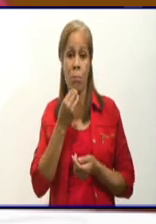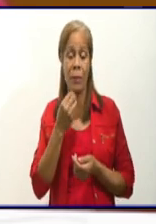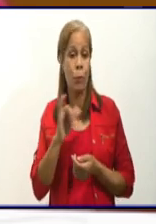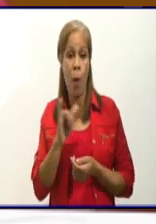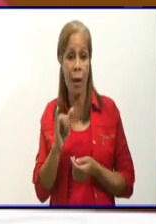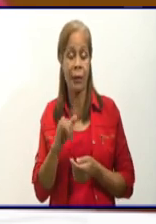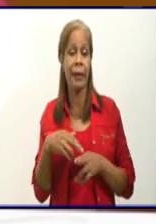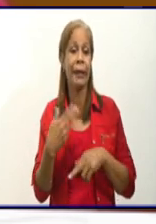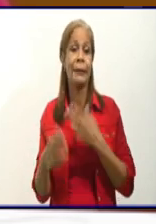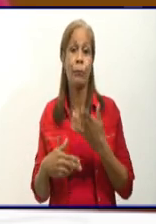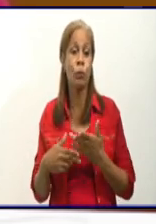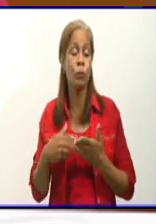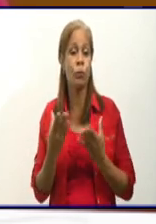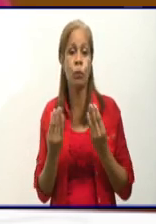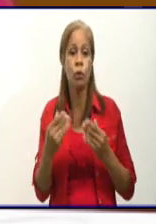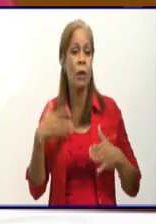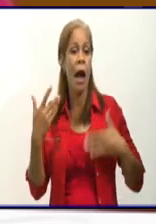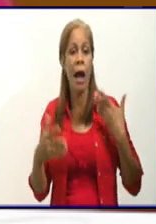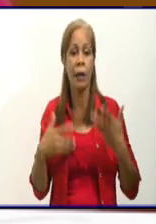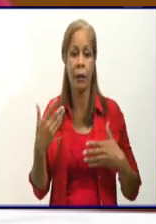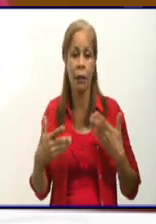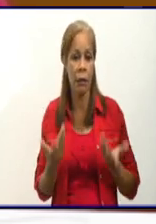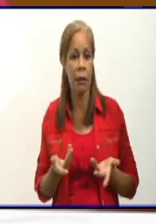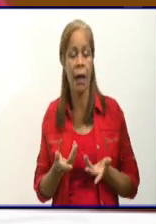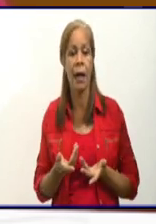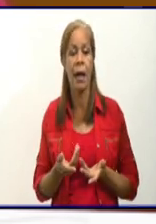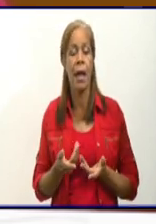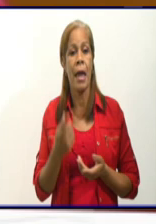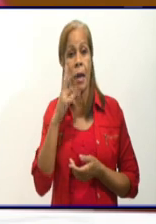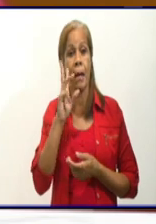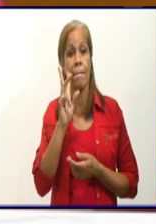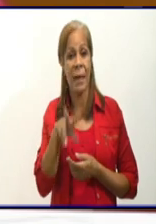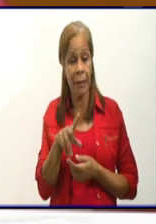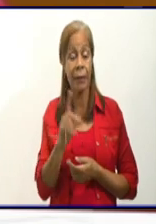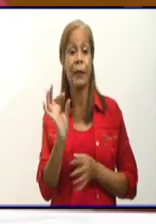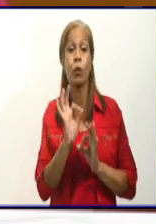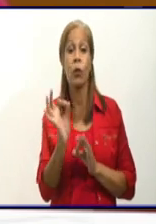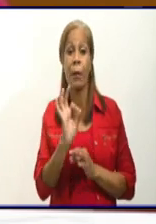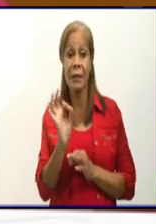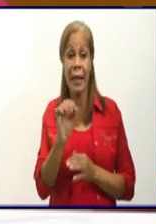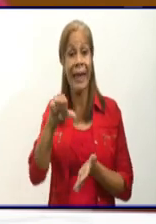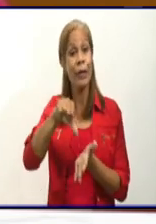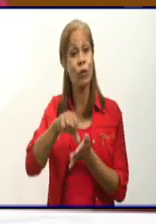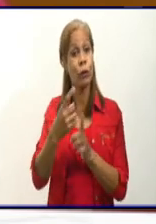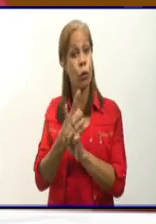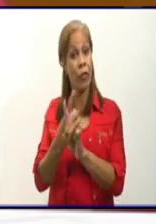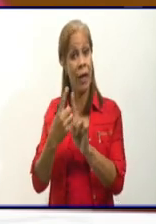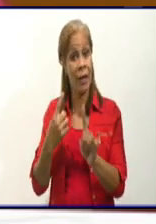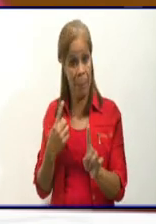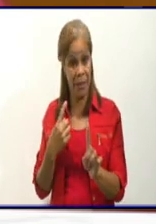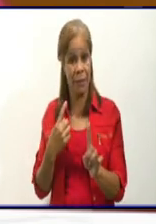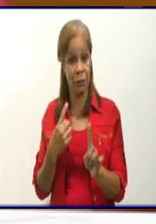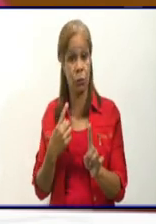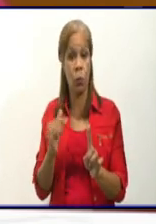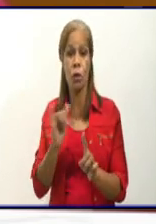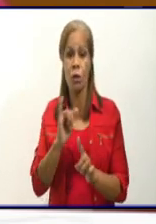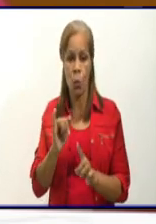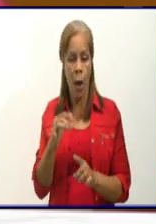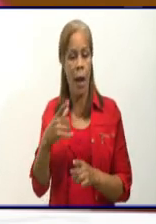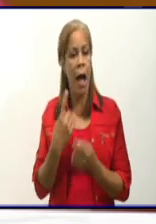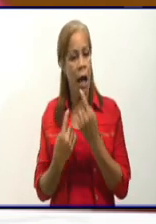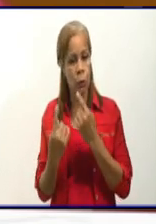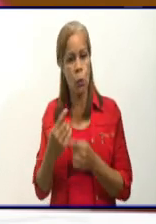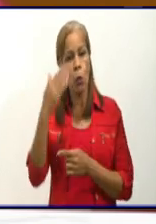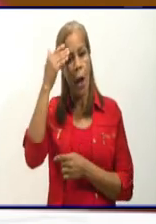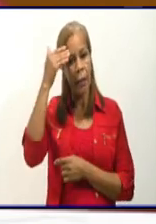reconocimiento, porque ya hoy la provincia acumula 57 centros de aislamiento. Recordar que la mayoría son instituciones